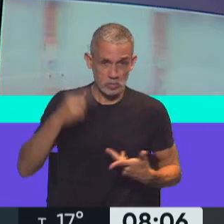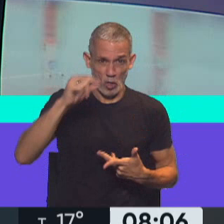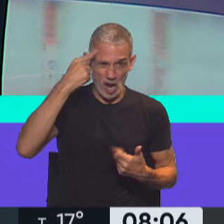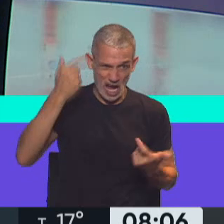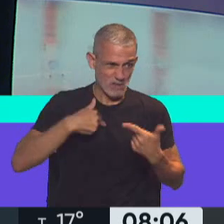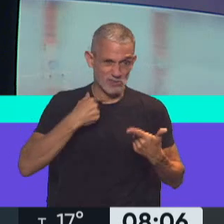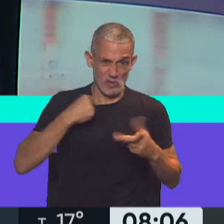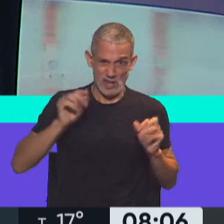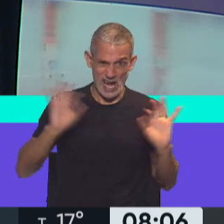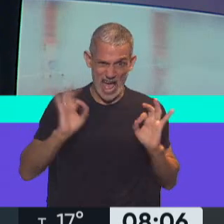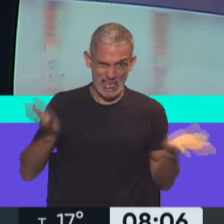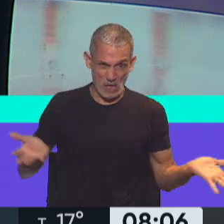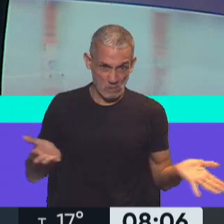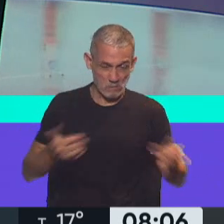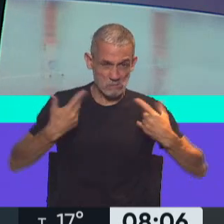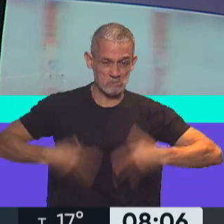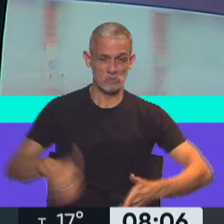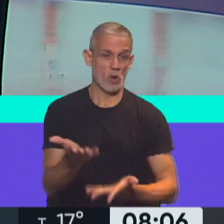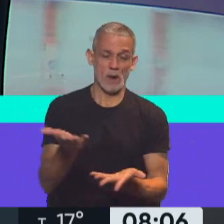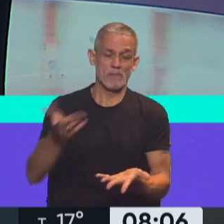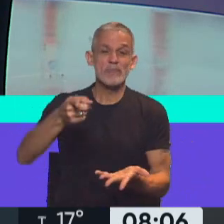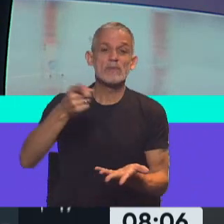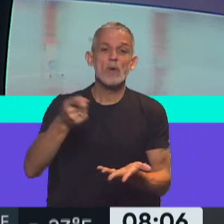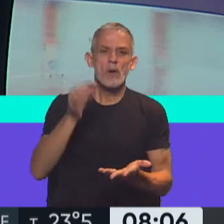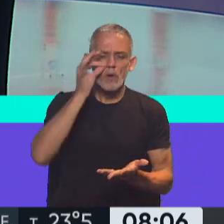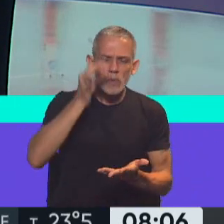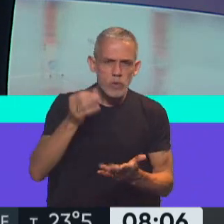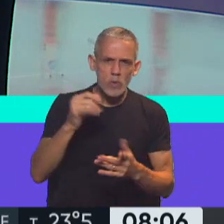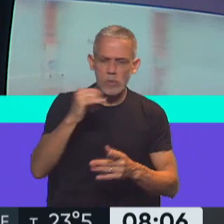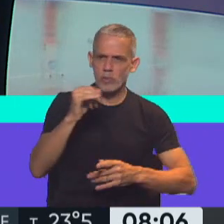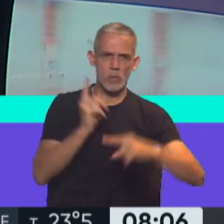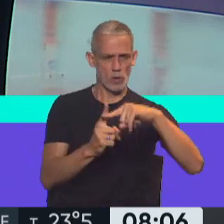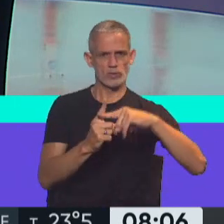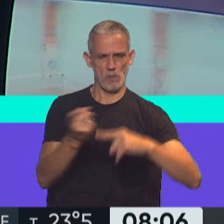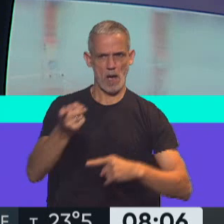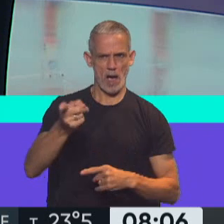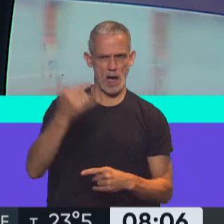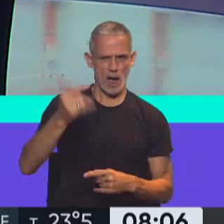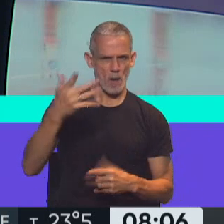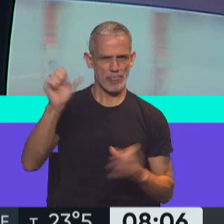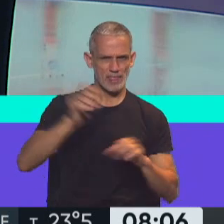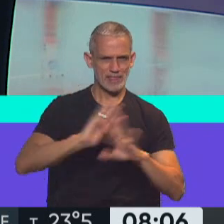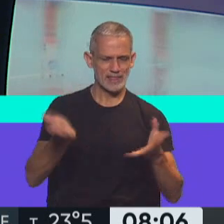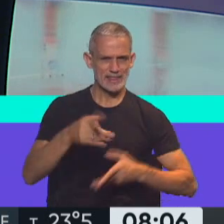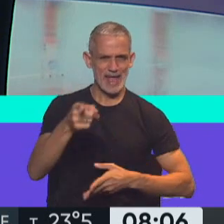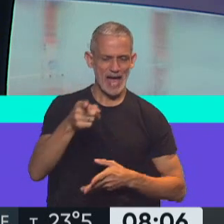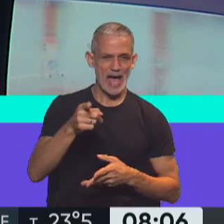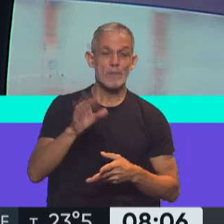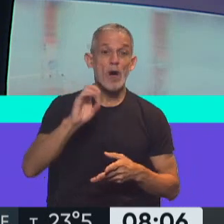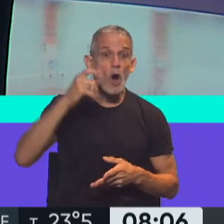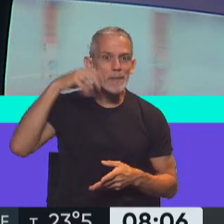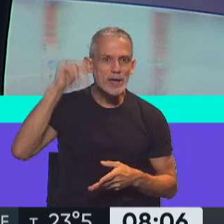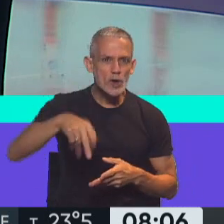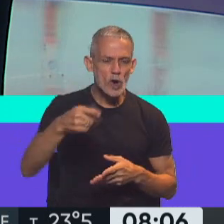cabeza, le dolía la garganta, no le dolía nada. Pero bueno, hubo un nuevo PCR que determinó que padecía la enfermedad, se determinó que era